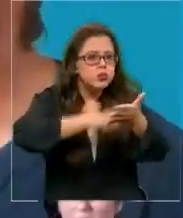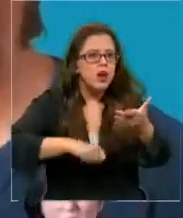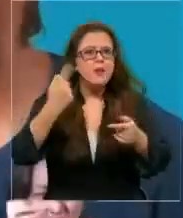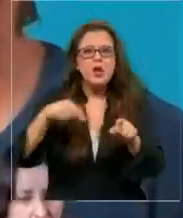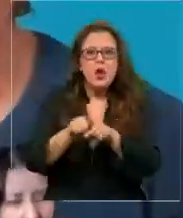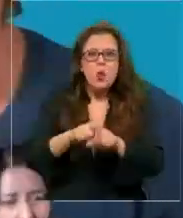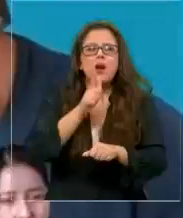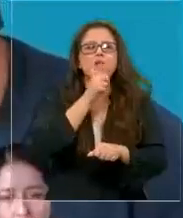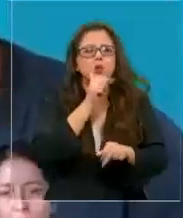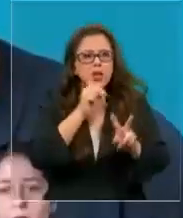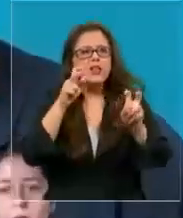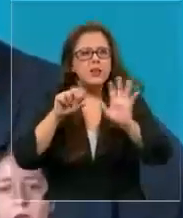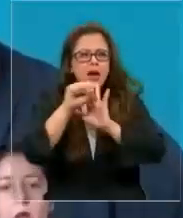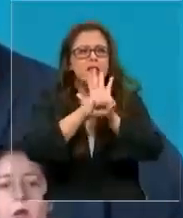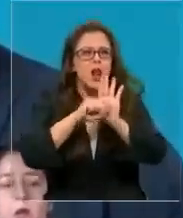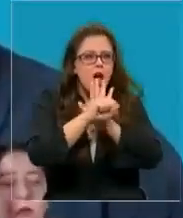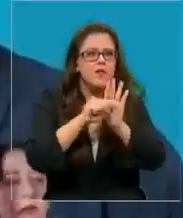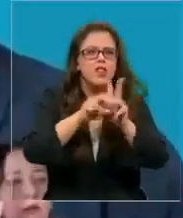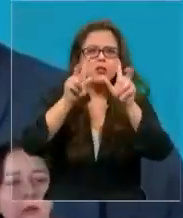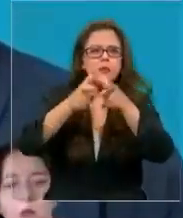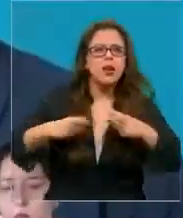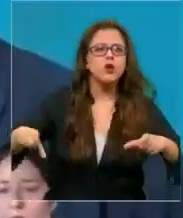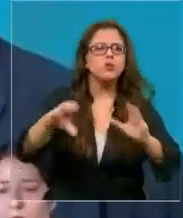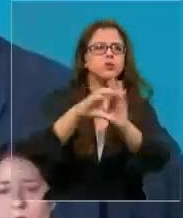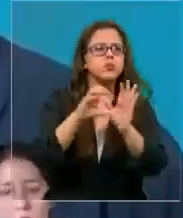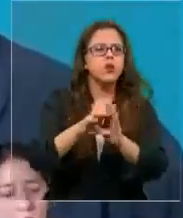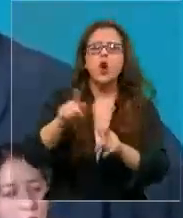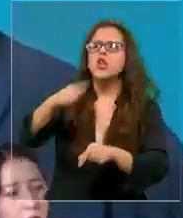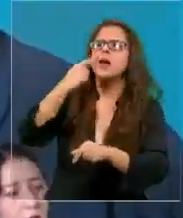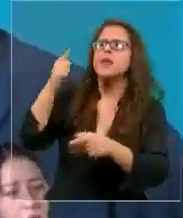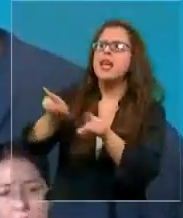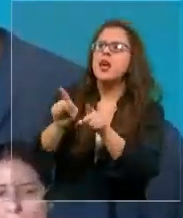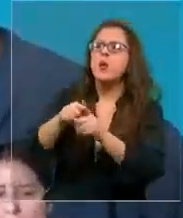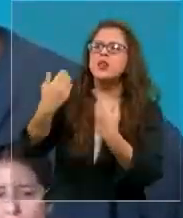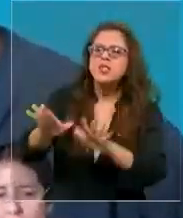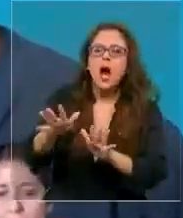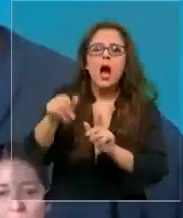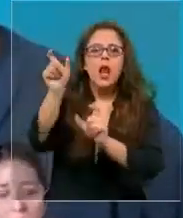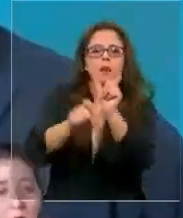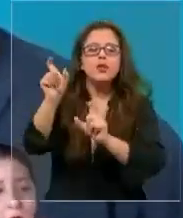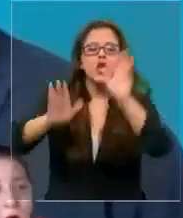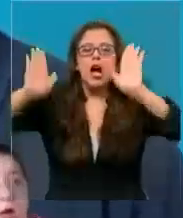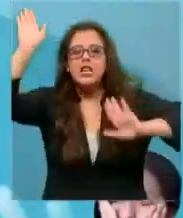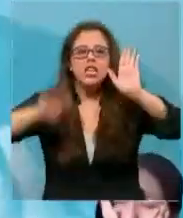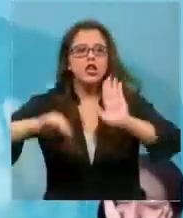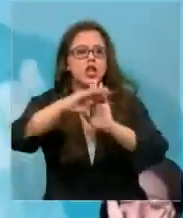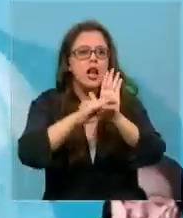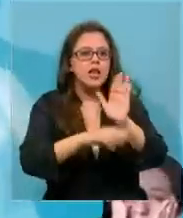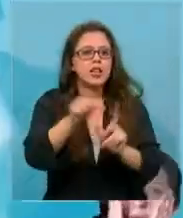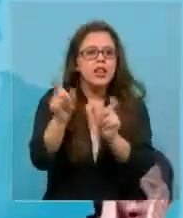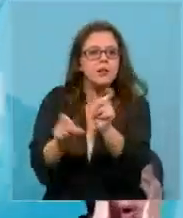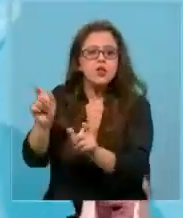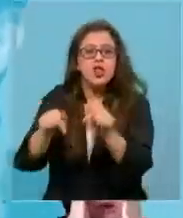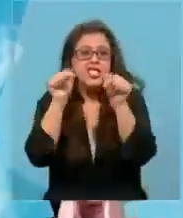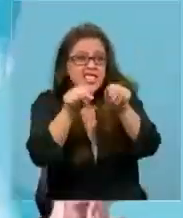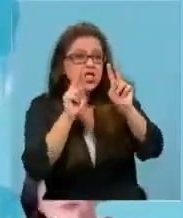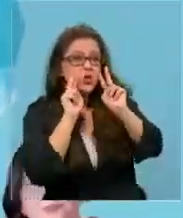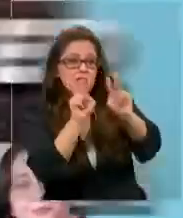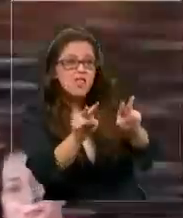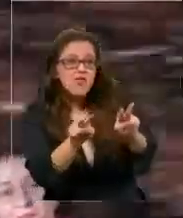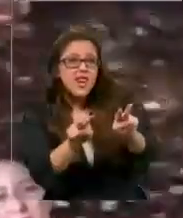contenido de la franja de los convencionales. ¿Cómo se enteró que salieron los candidatos de la lista del pueblo como constituyente? Es que el contenido